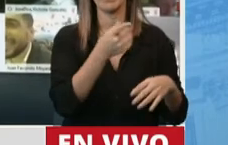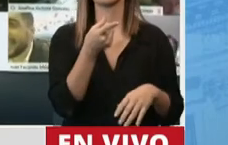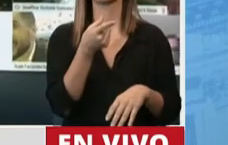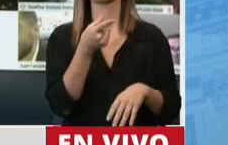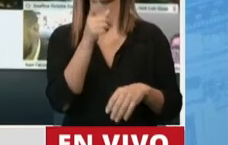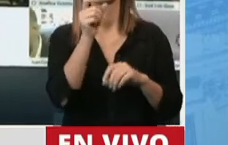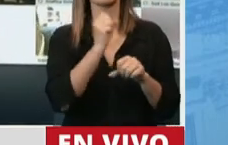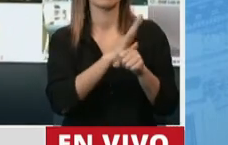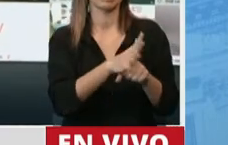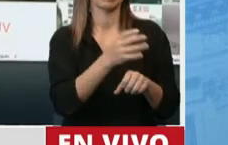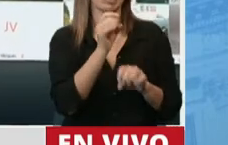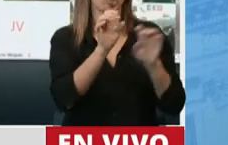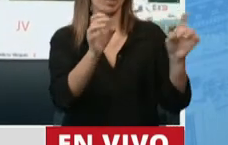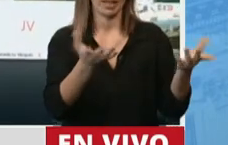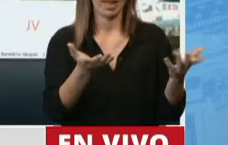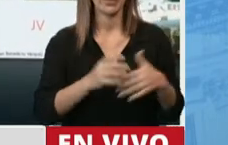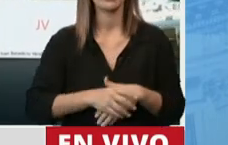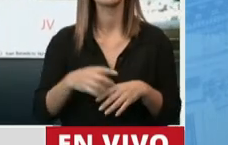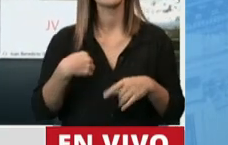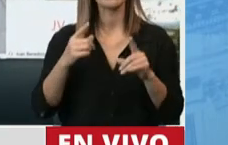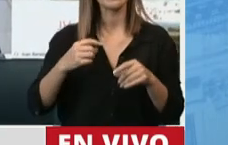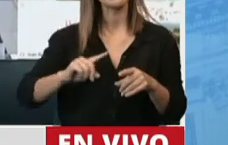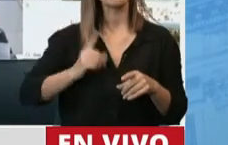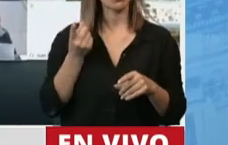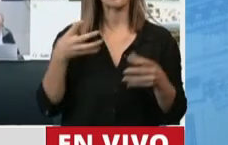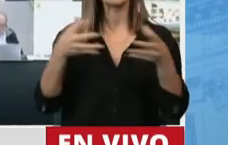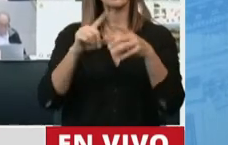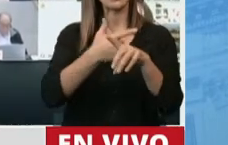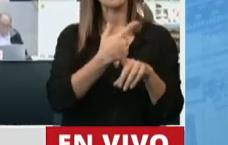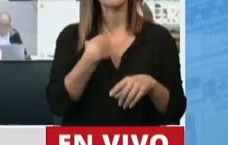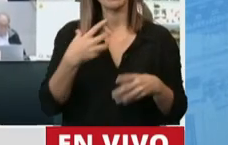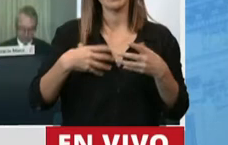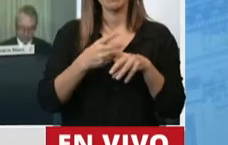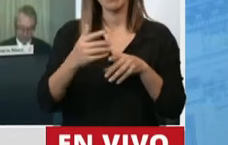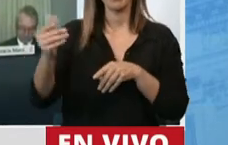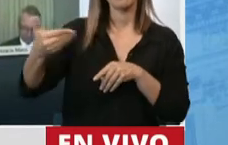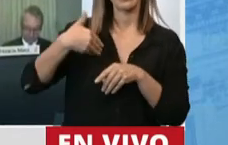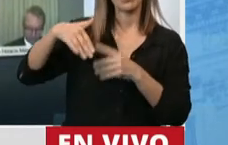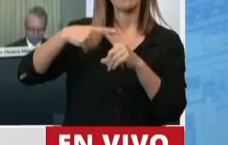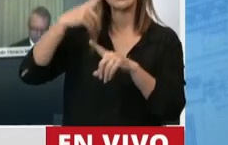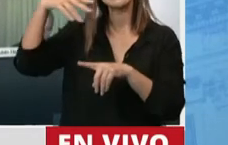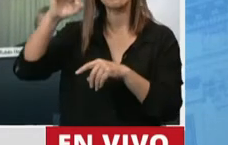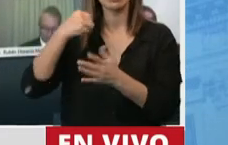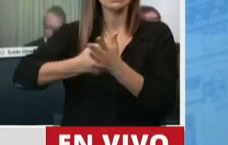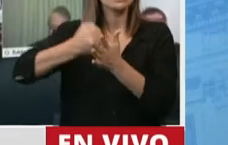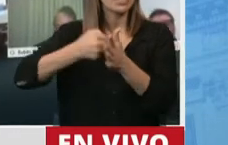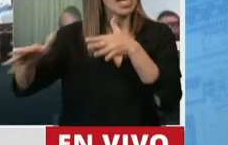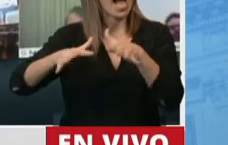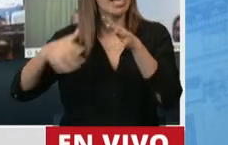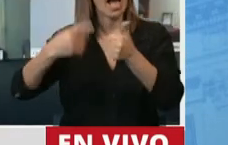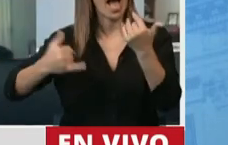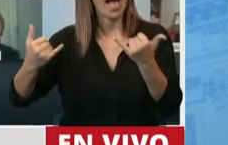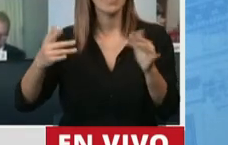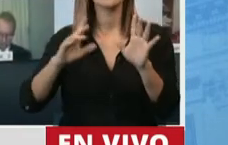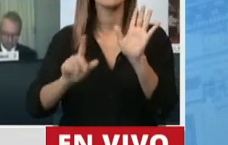que están contagiados de COVID. Y en eso estoy orgulloso de mi bloque, porque mi bloque, como nos pidió Máximo, es un bloque militante. Y esta ley